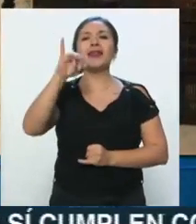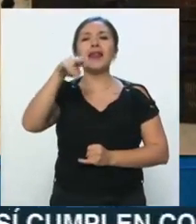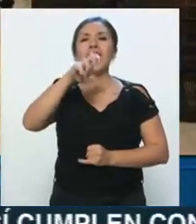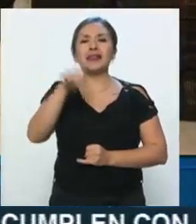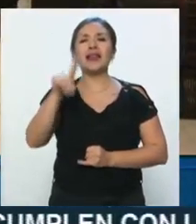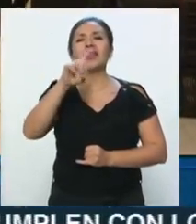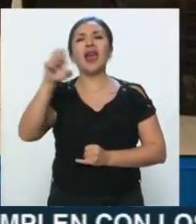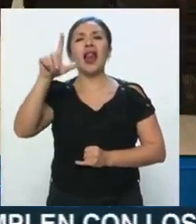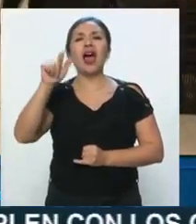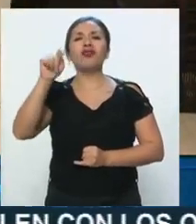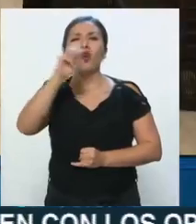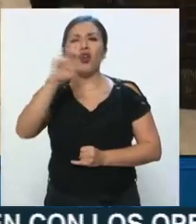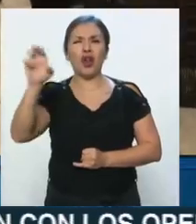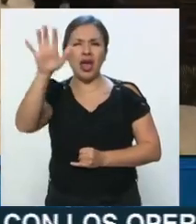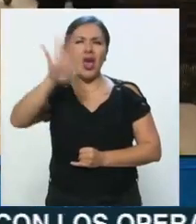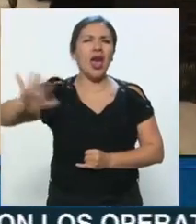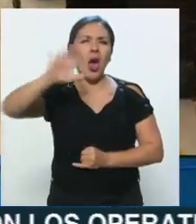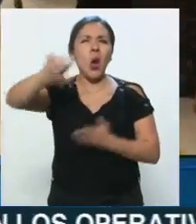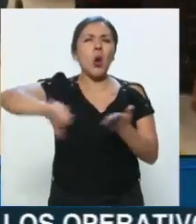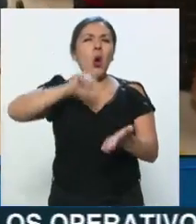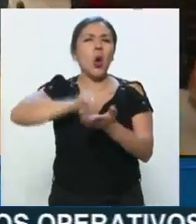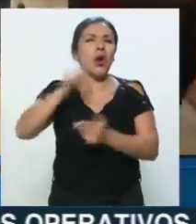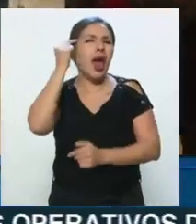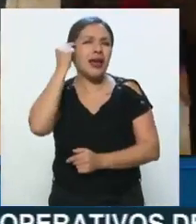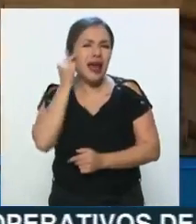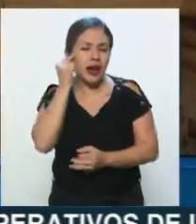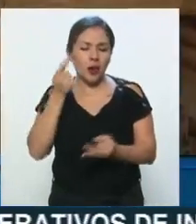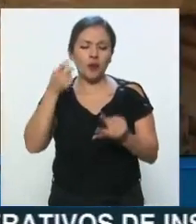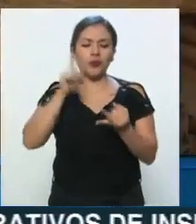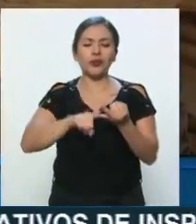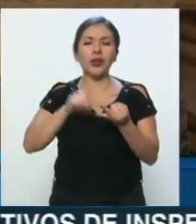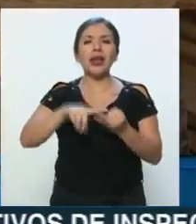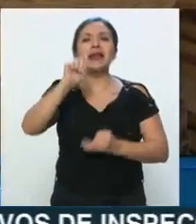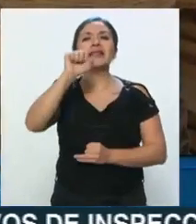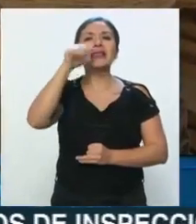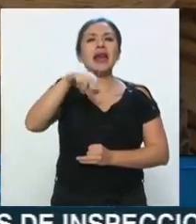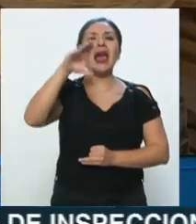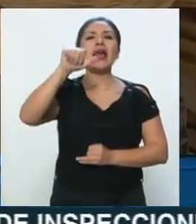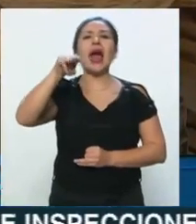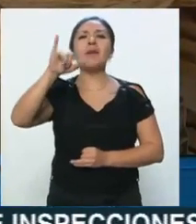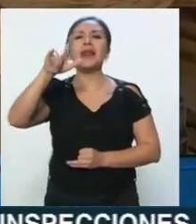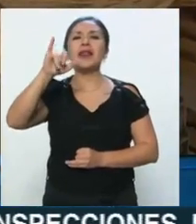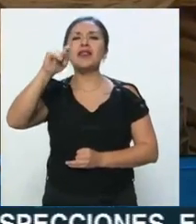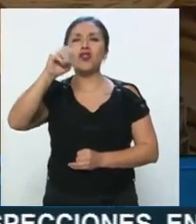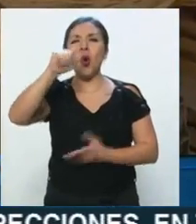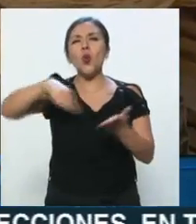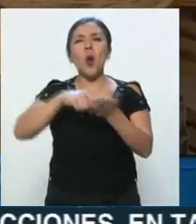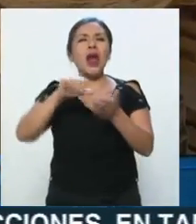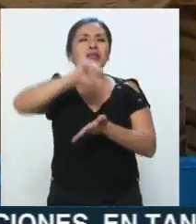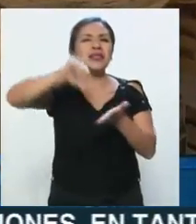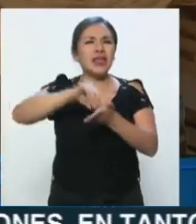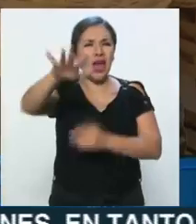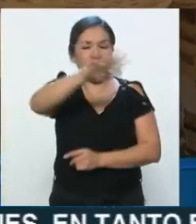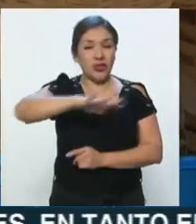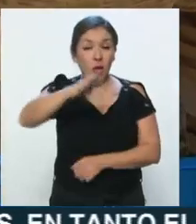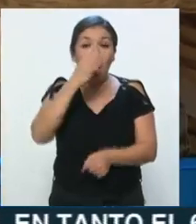en la colonia Guerrero y el mercado San Camilito en el centro. Es decir, tenemos hoy 24 mercados